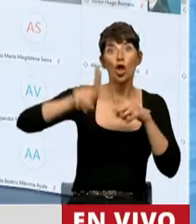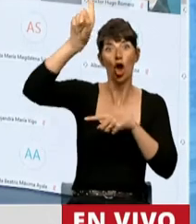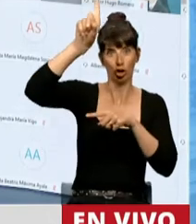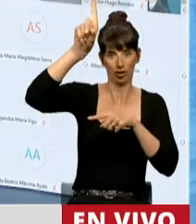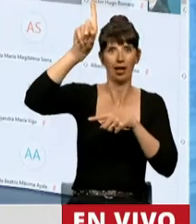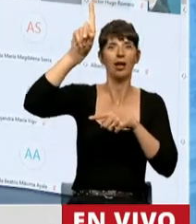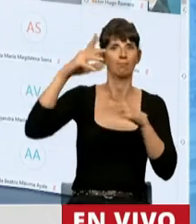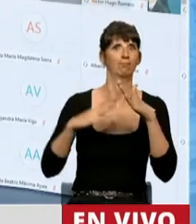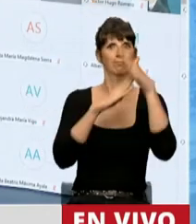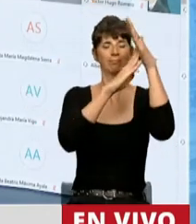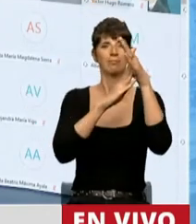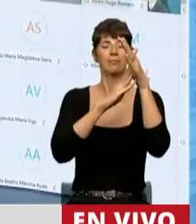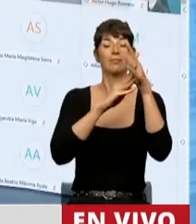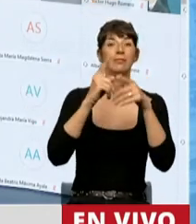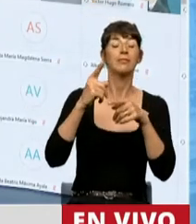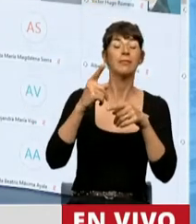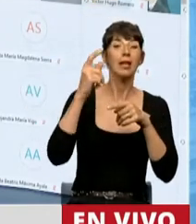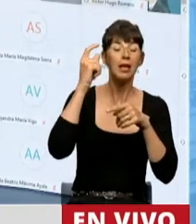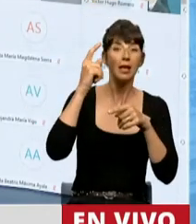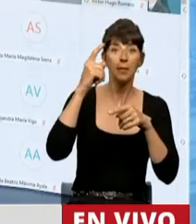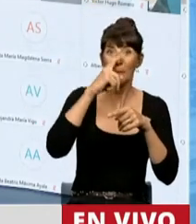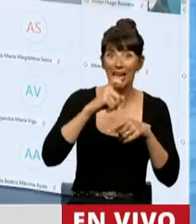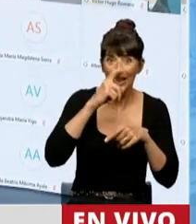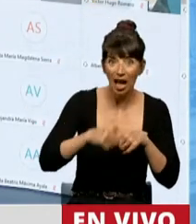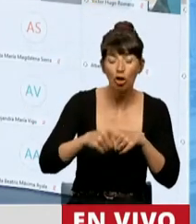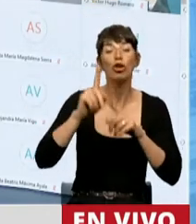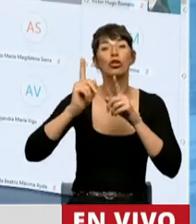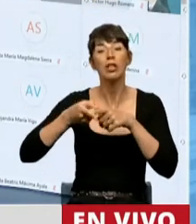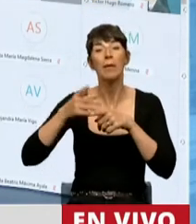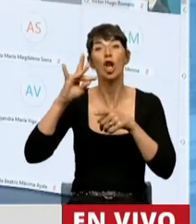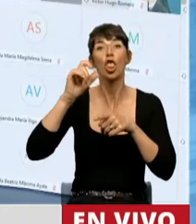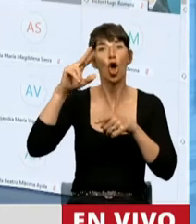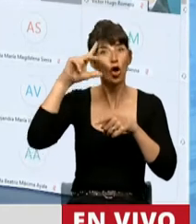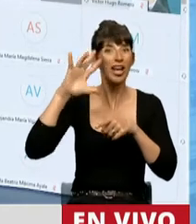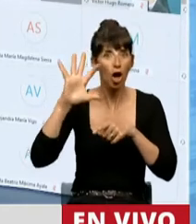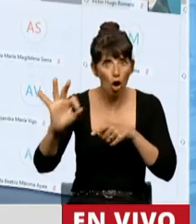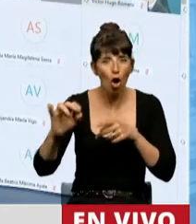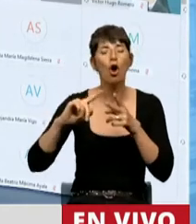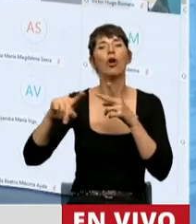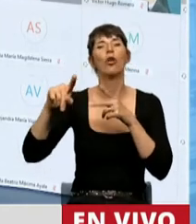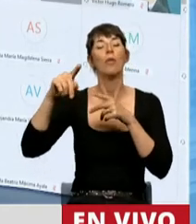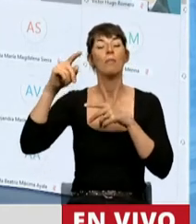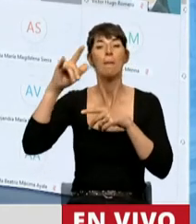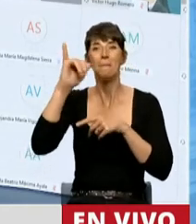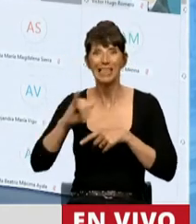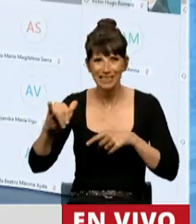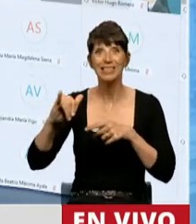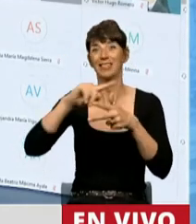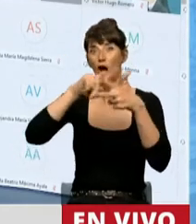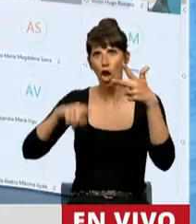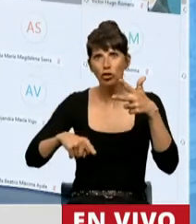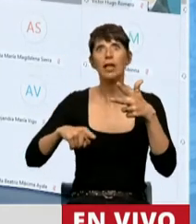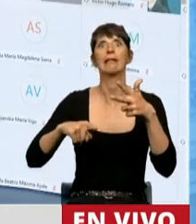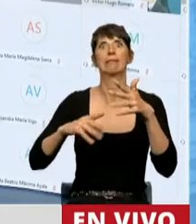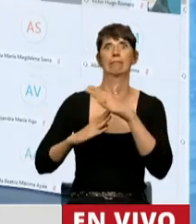Belgrano y con hombres como José María Paz y Manuel Dorrego entre sus vidas, dieron pelea ante las tropas españolas y triunfaron,